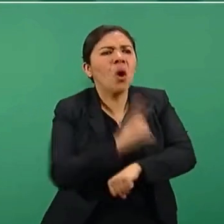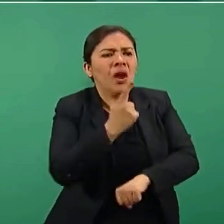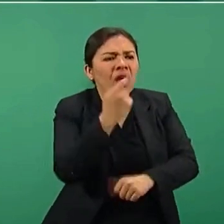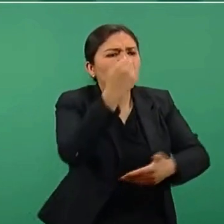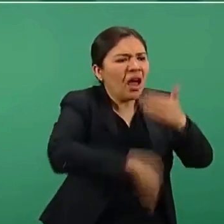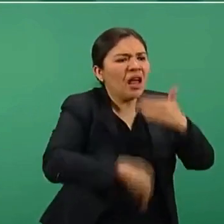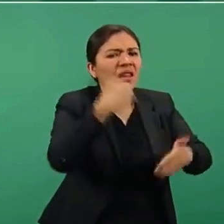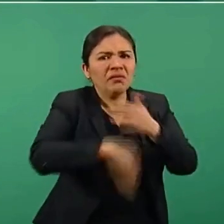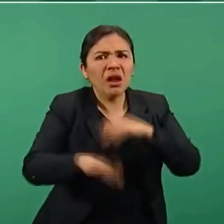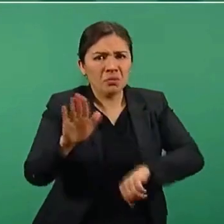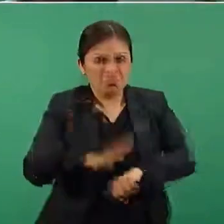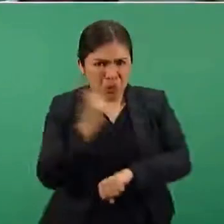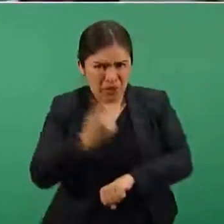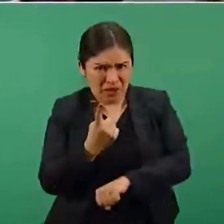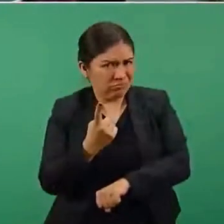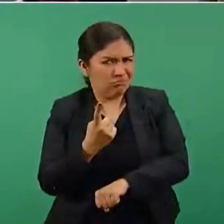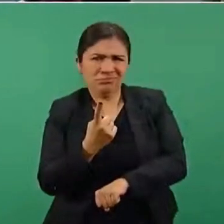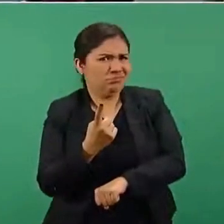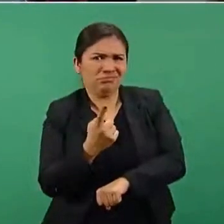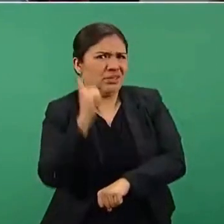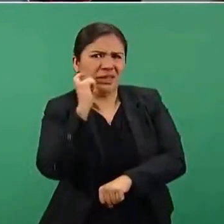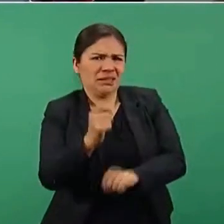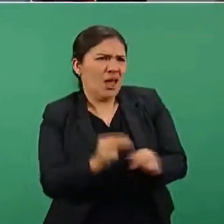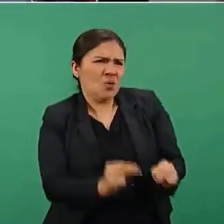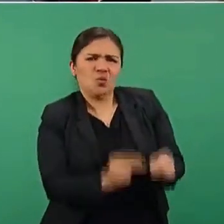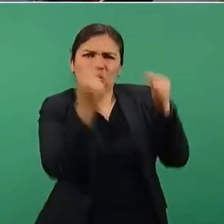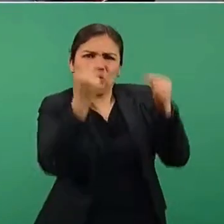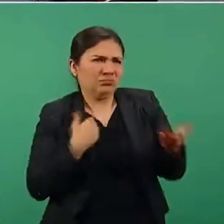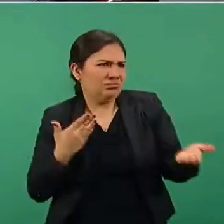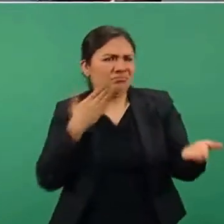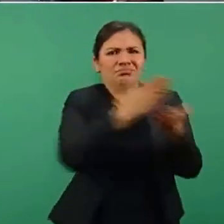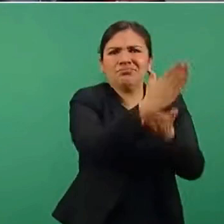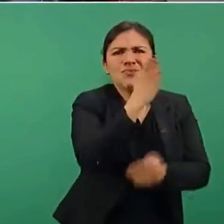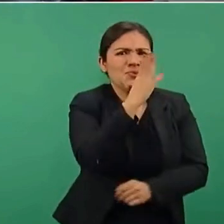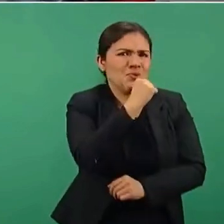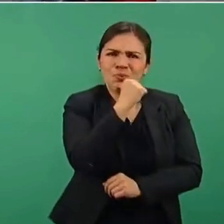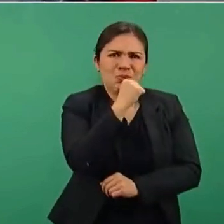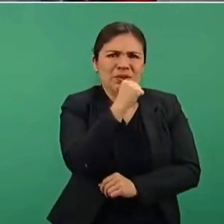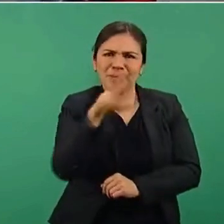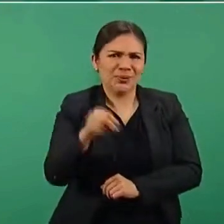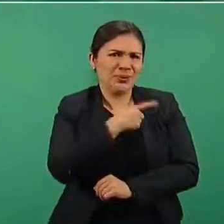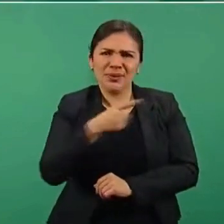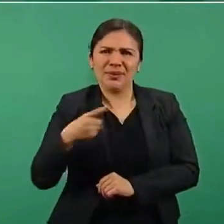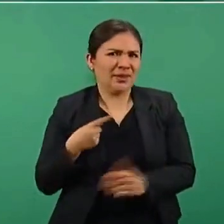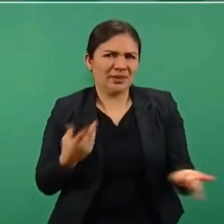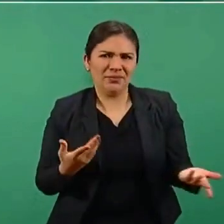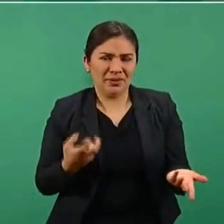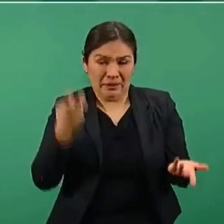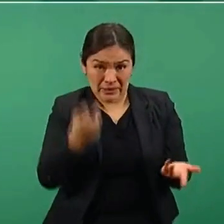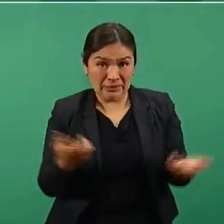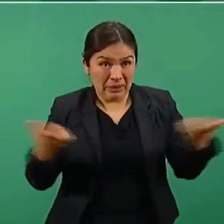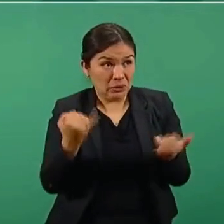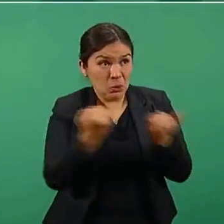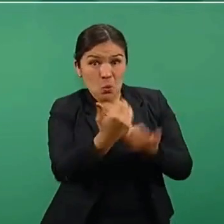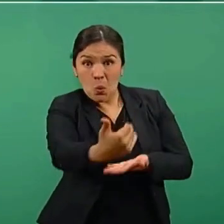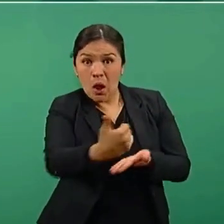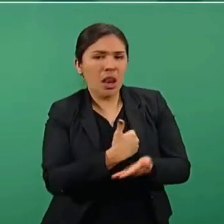Pues eso es una injerencia, eso es indebido, eso no lo podemos hacer.